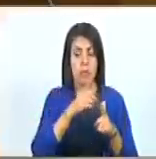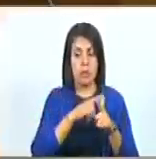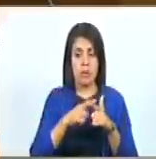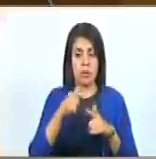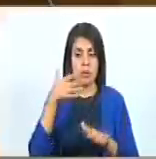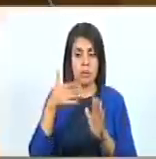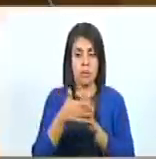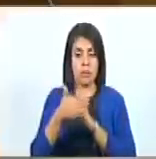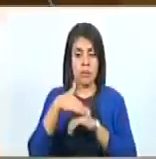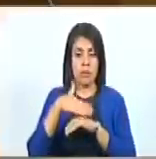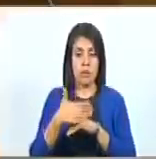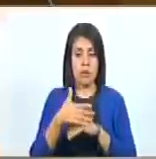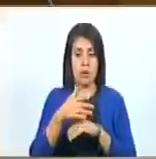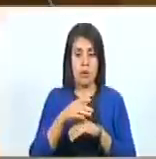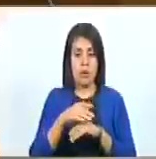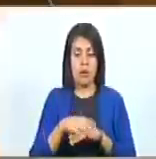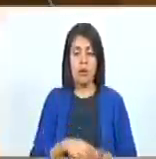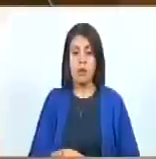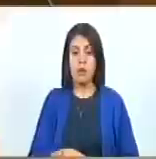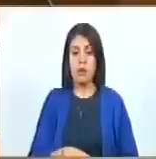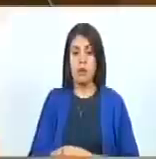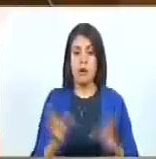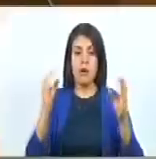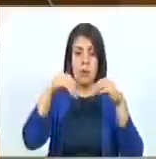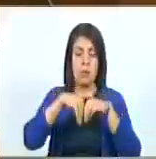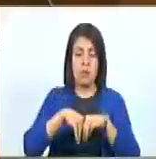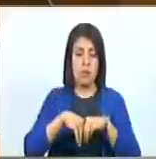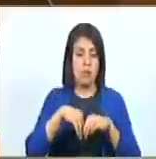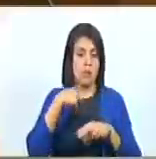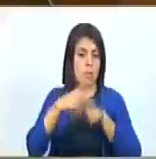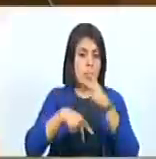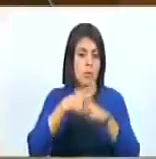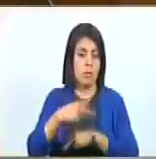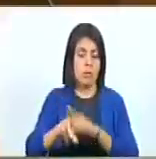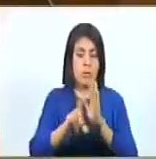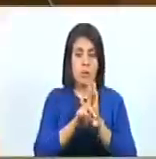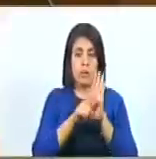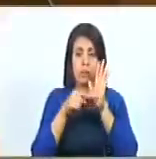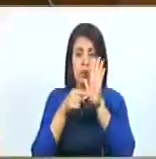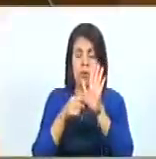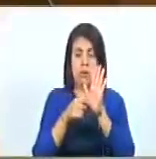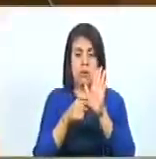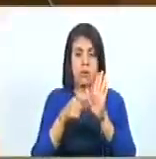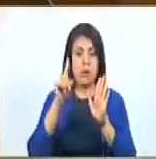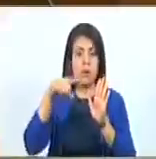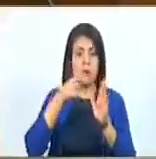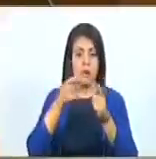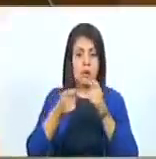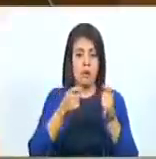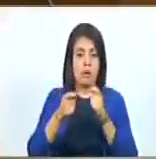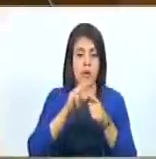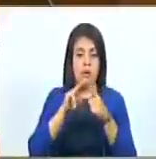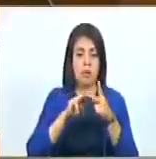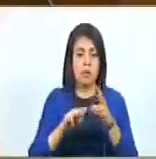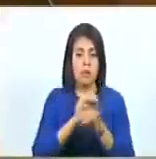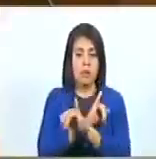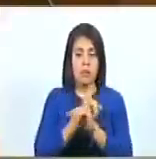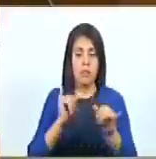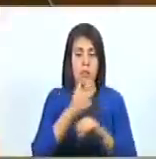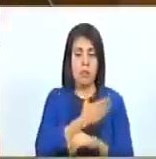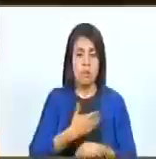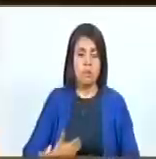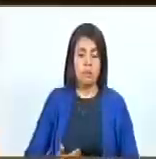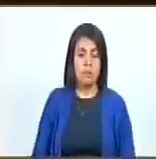sancionadas y sancionados de conformidad a los procedimientos establecidos en la ley que regula la materia. Esto, señor